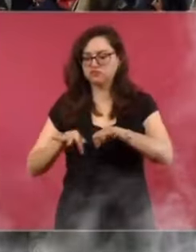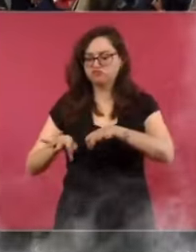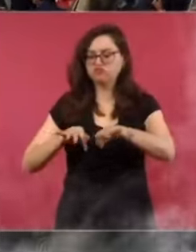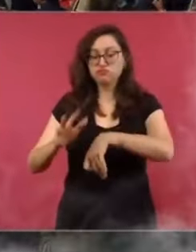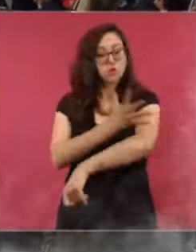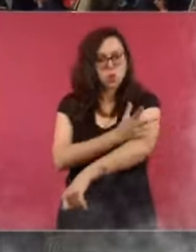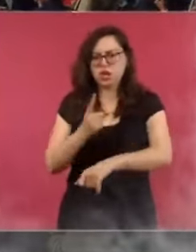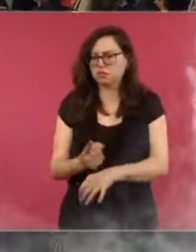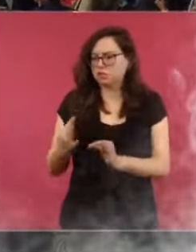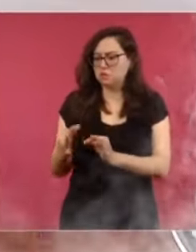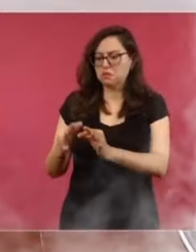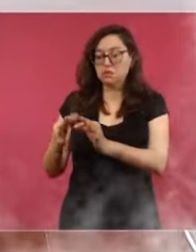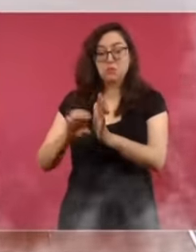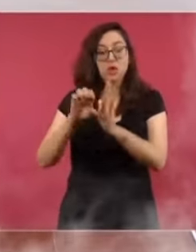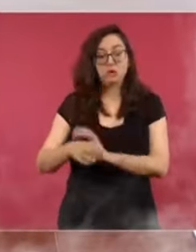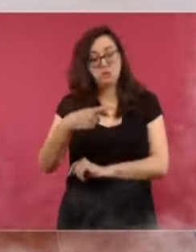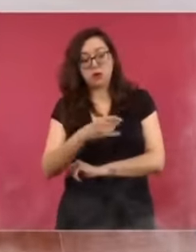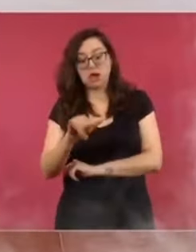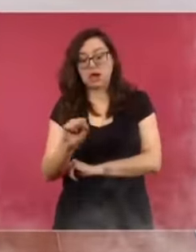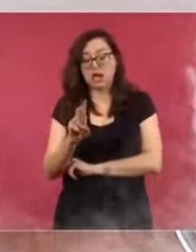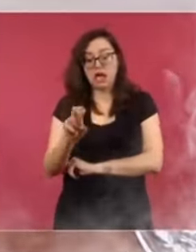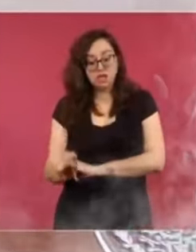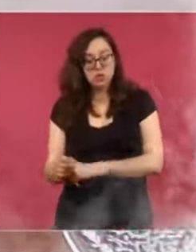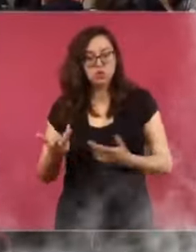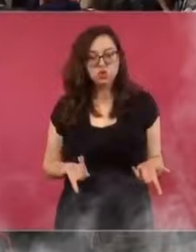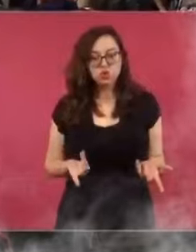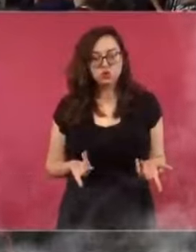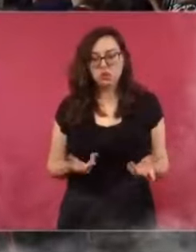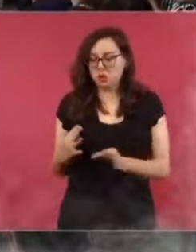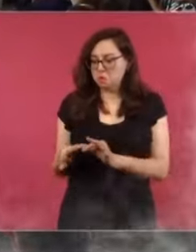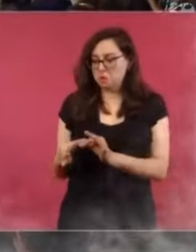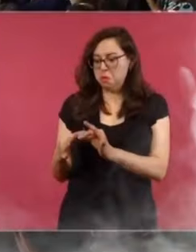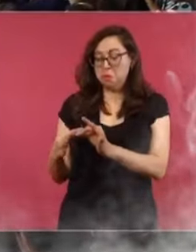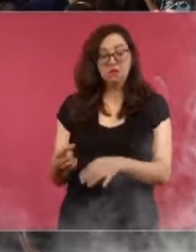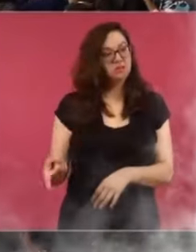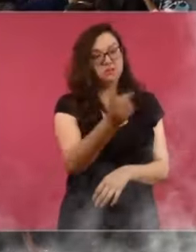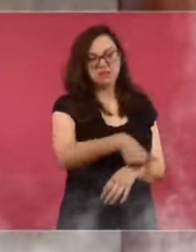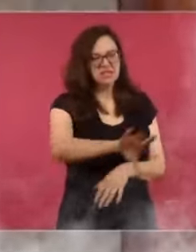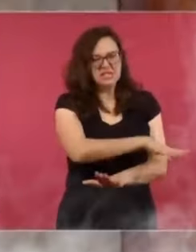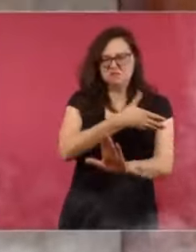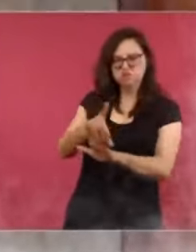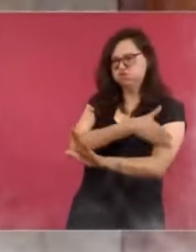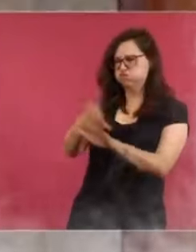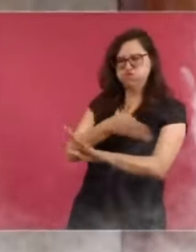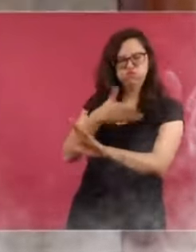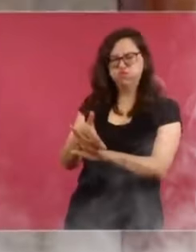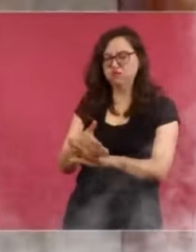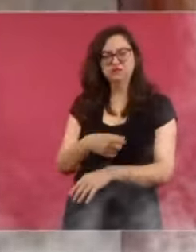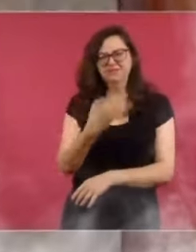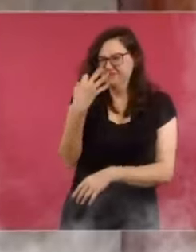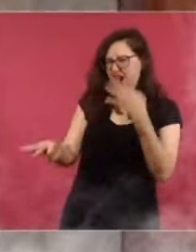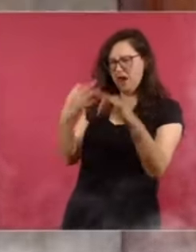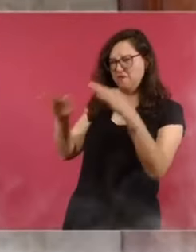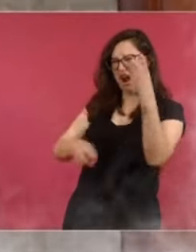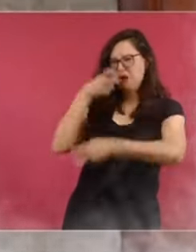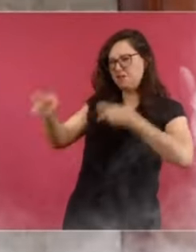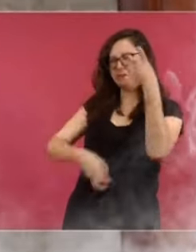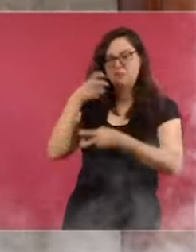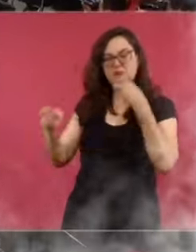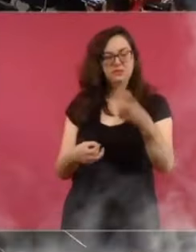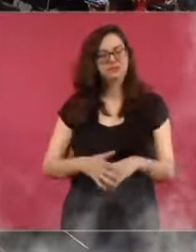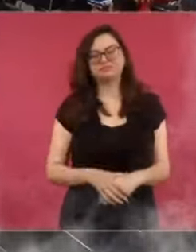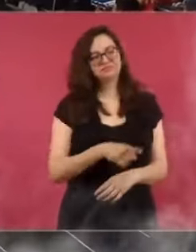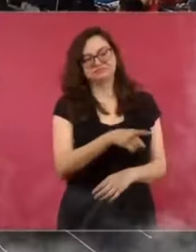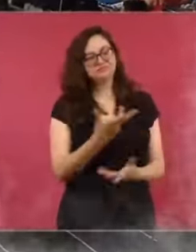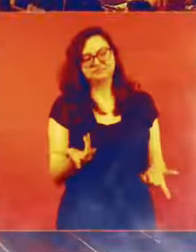ha habido una campaña muy vulgar, grosera, injusta. Y